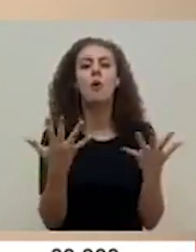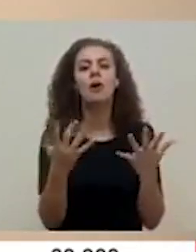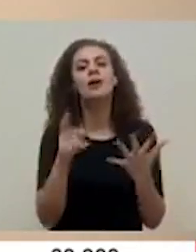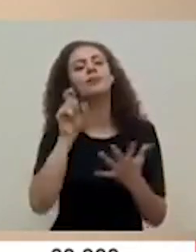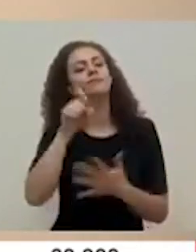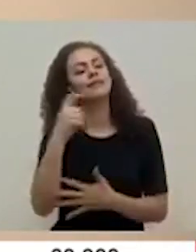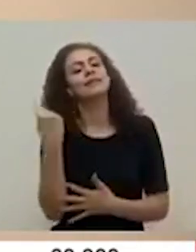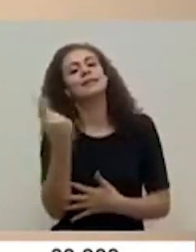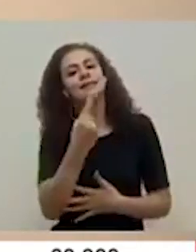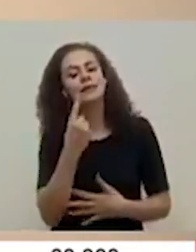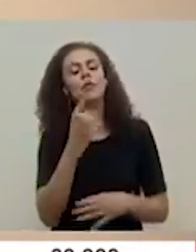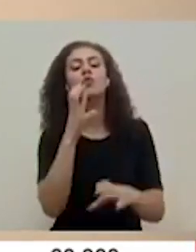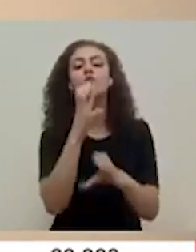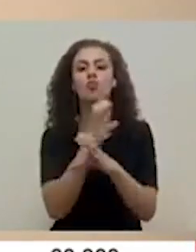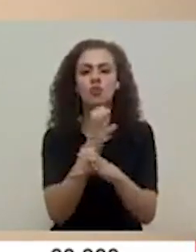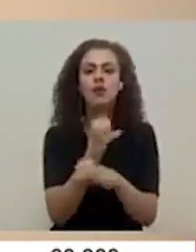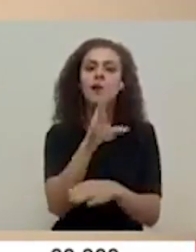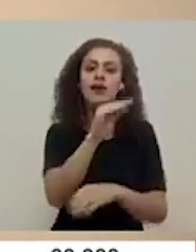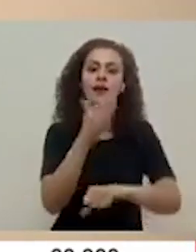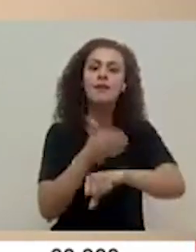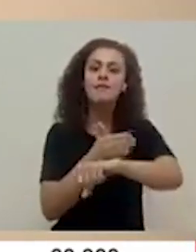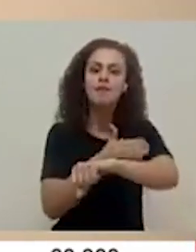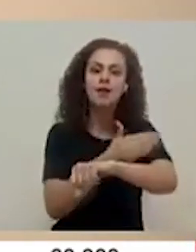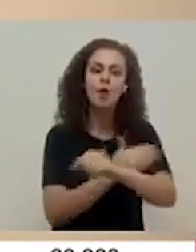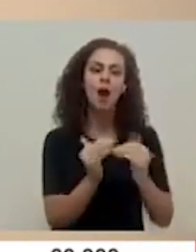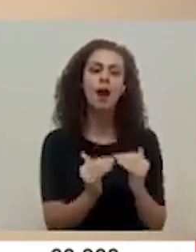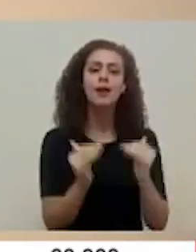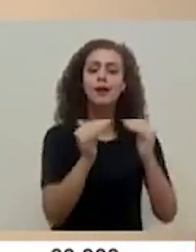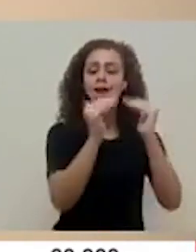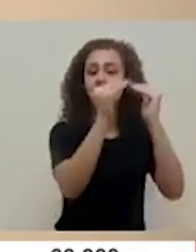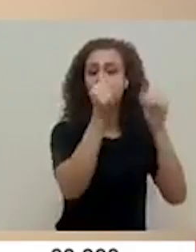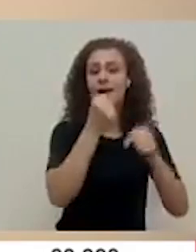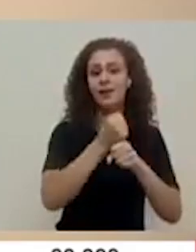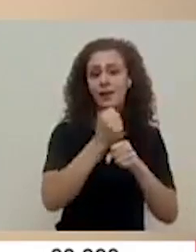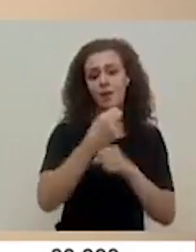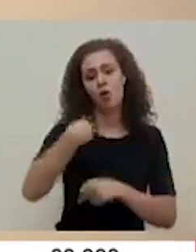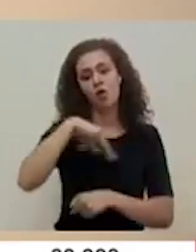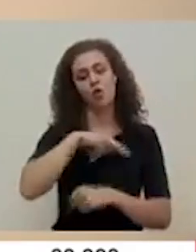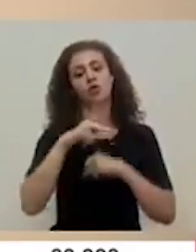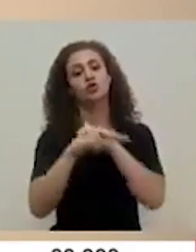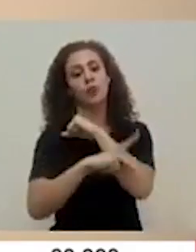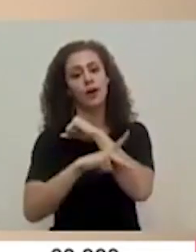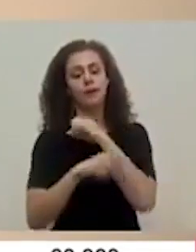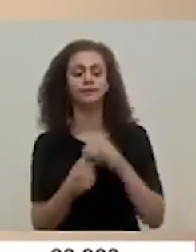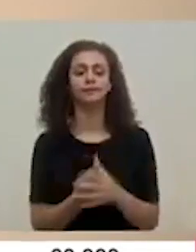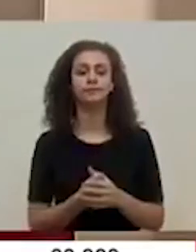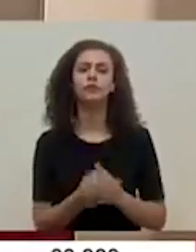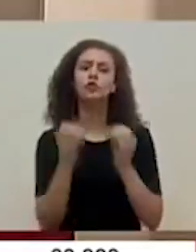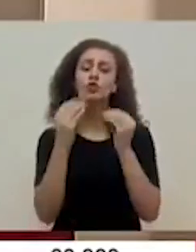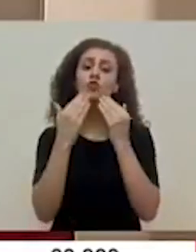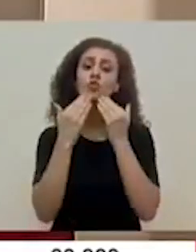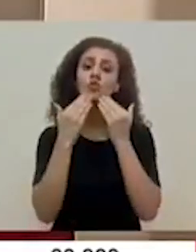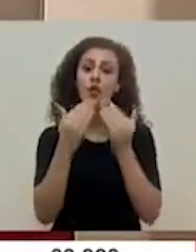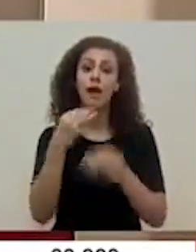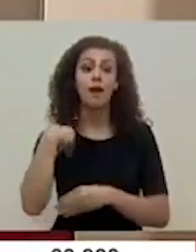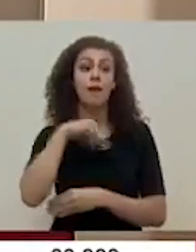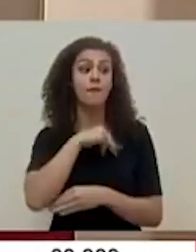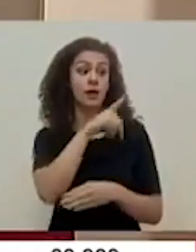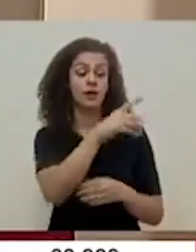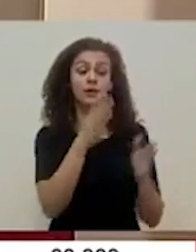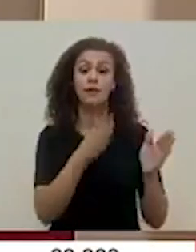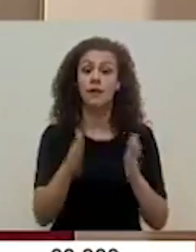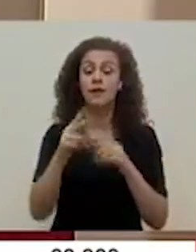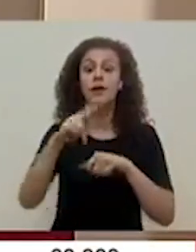debe ser siempre cuidar y mejorar el nivel de empleo de nuestro país. Muchas gracias a la Ministra de